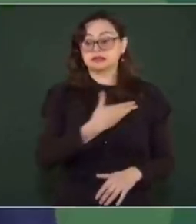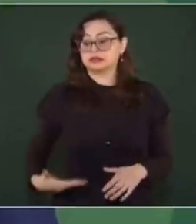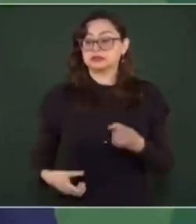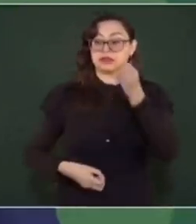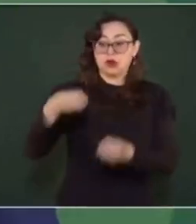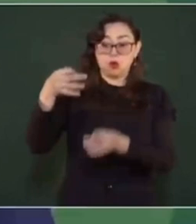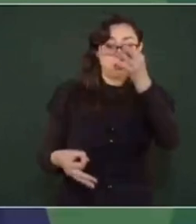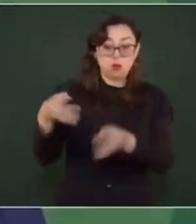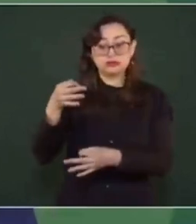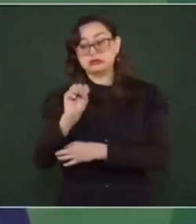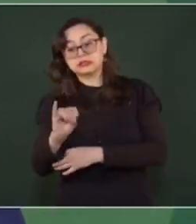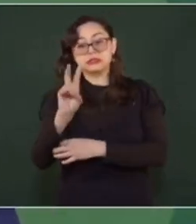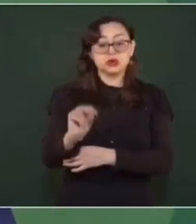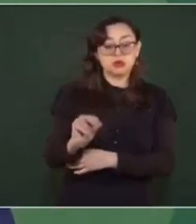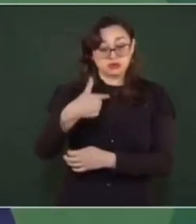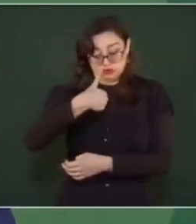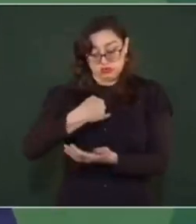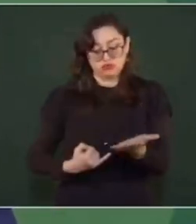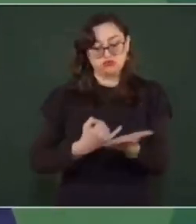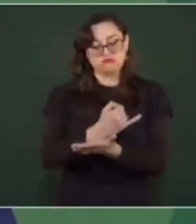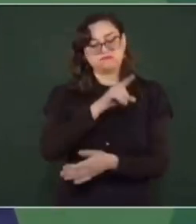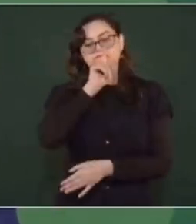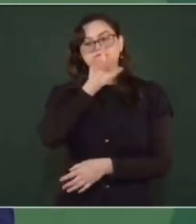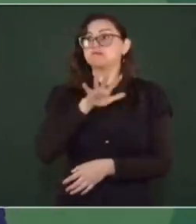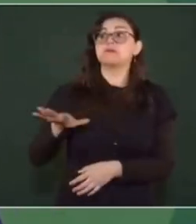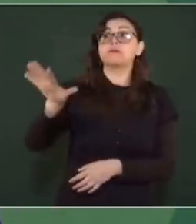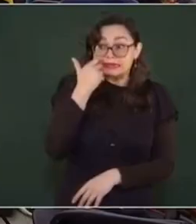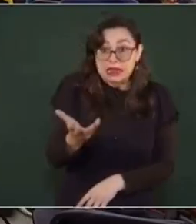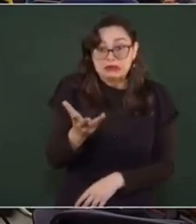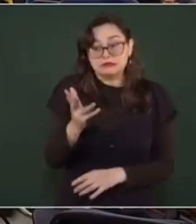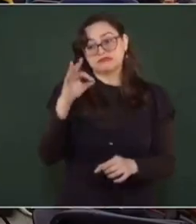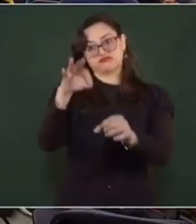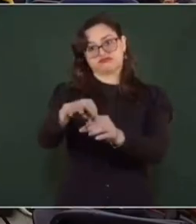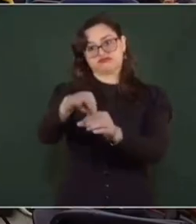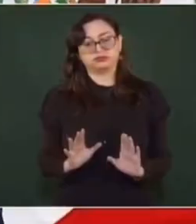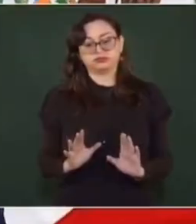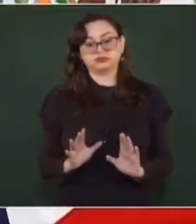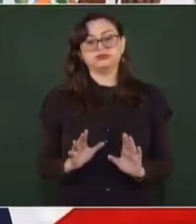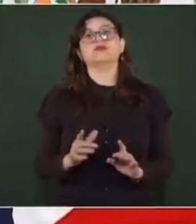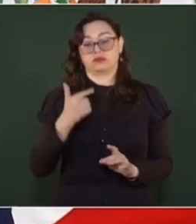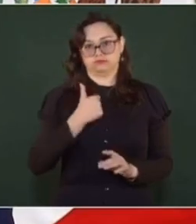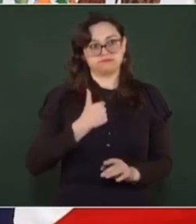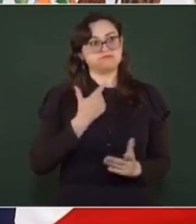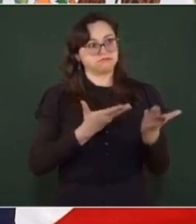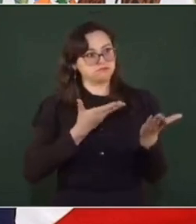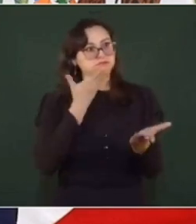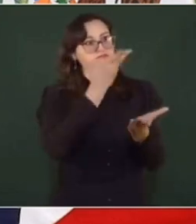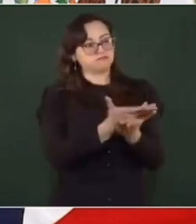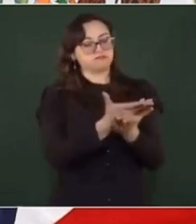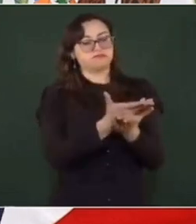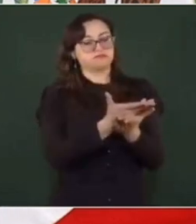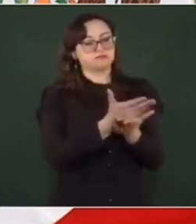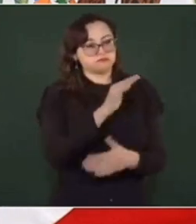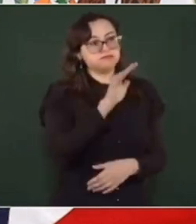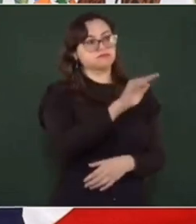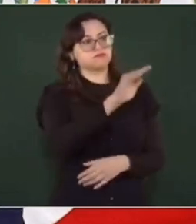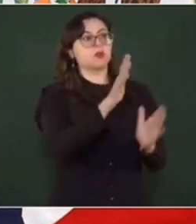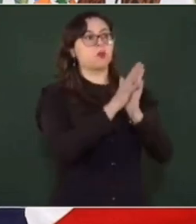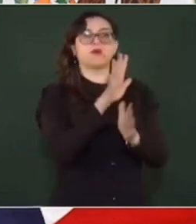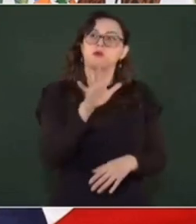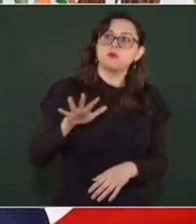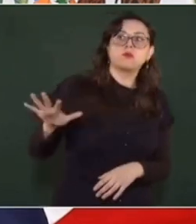tenía que ser apoyado por la gente. Y en su momento presenté. Una solicitud